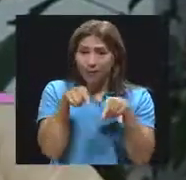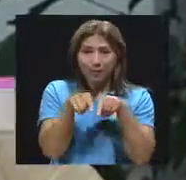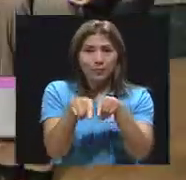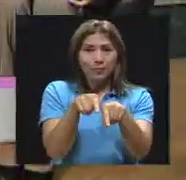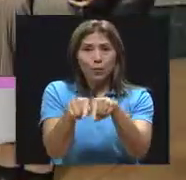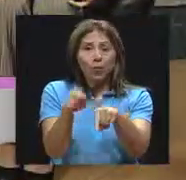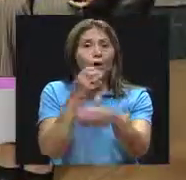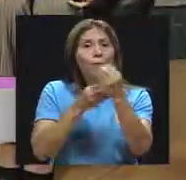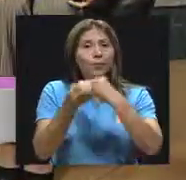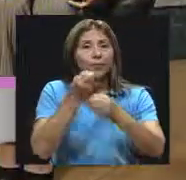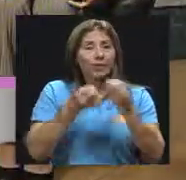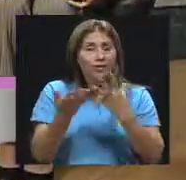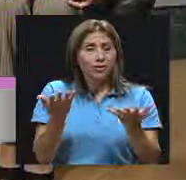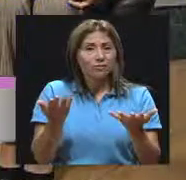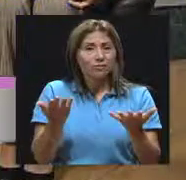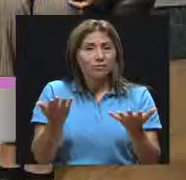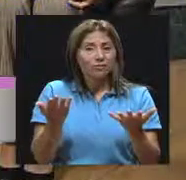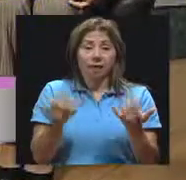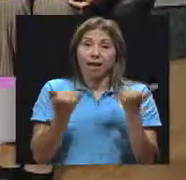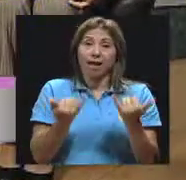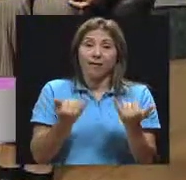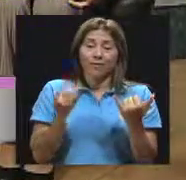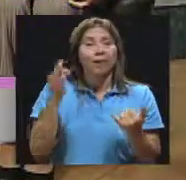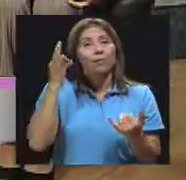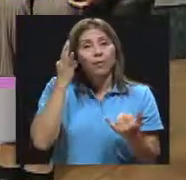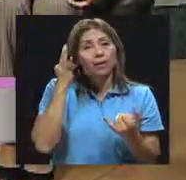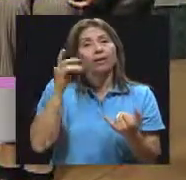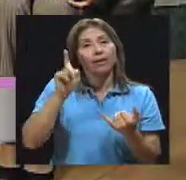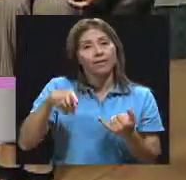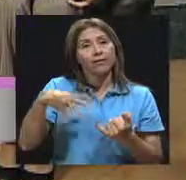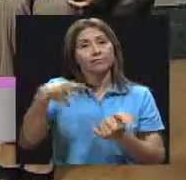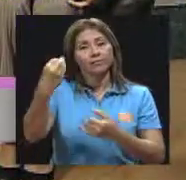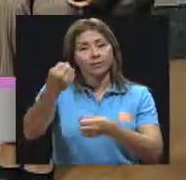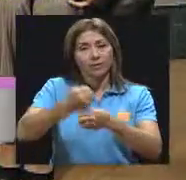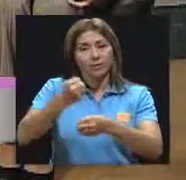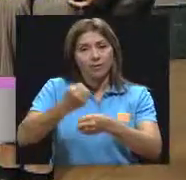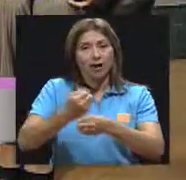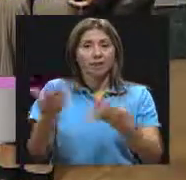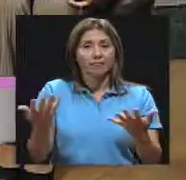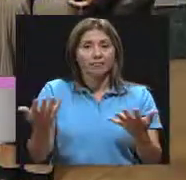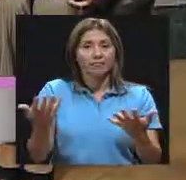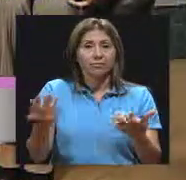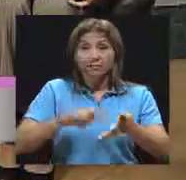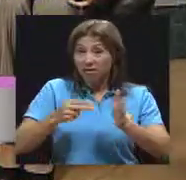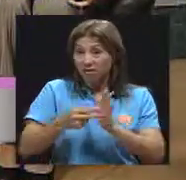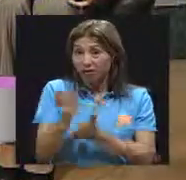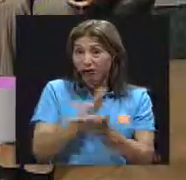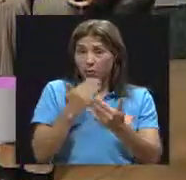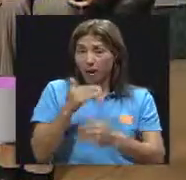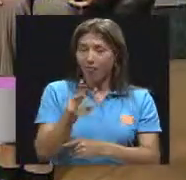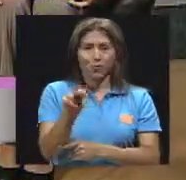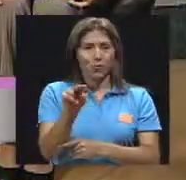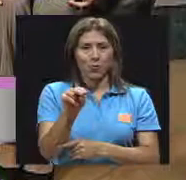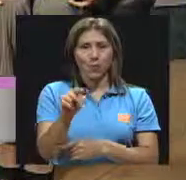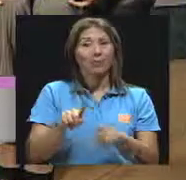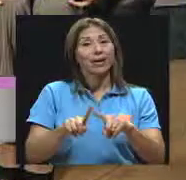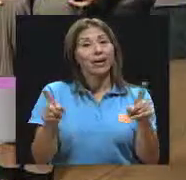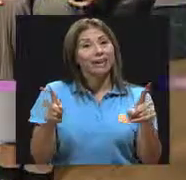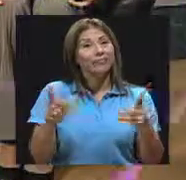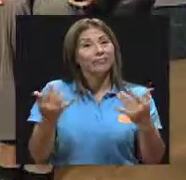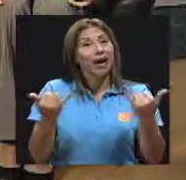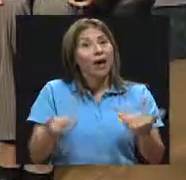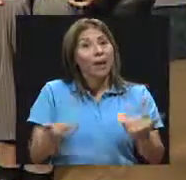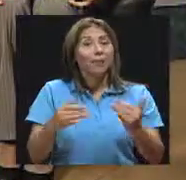que al incorporarse la mujer a la fuerza laboral, no es que eso esté malo, pero el asunto es que